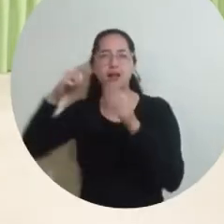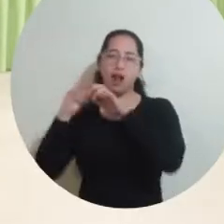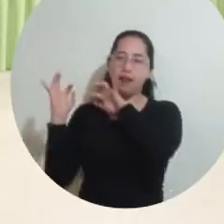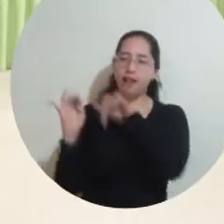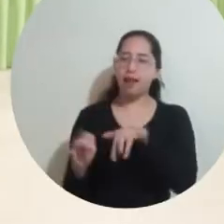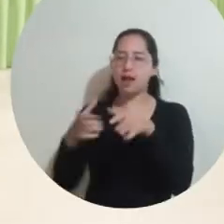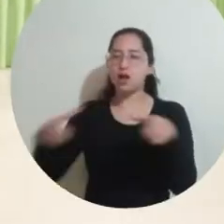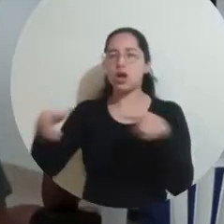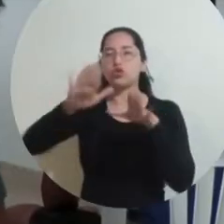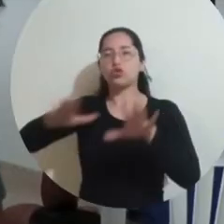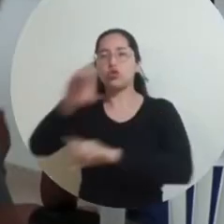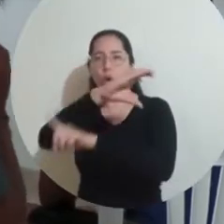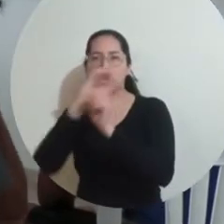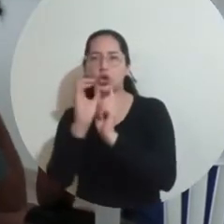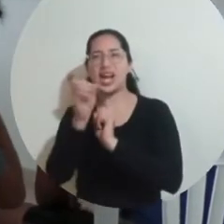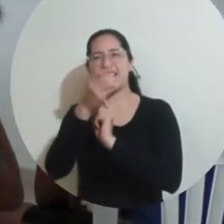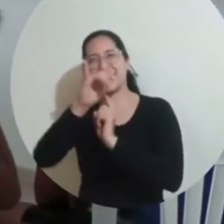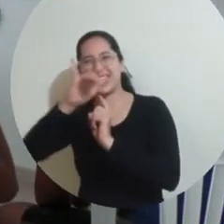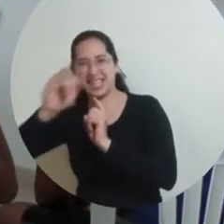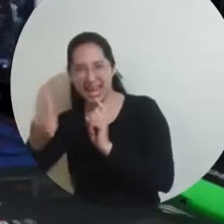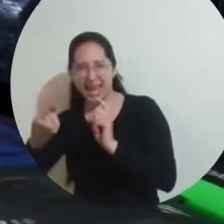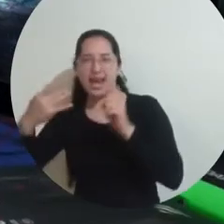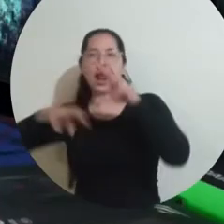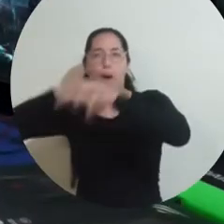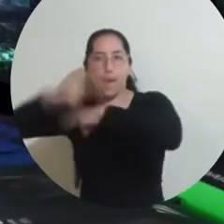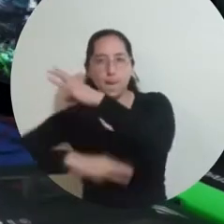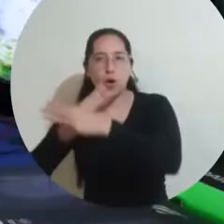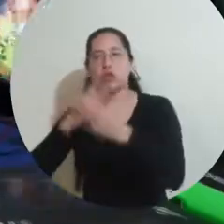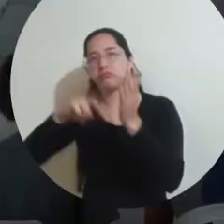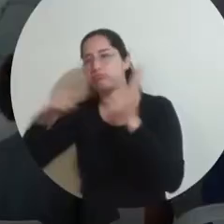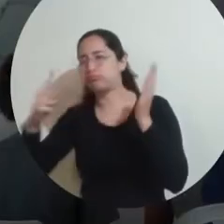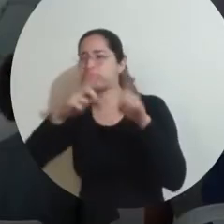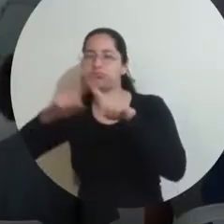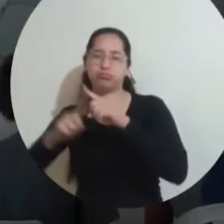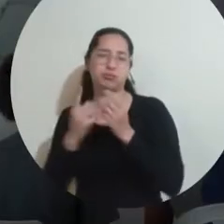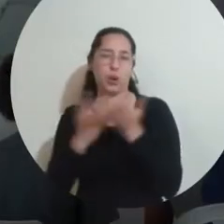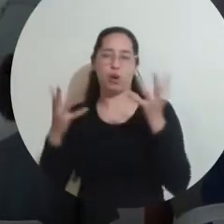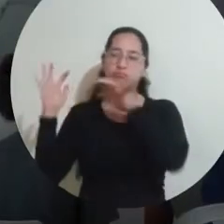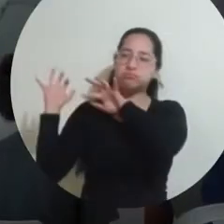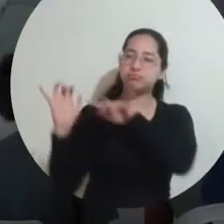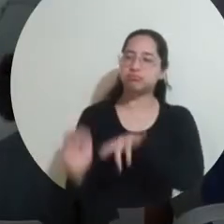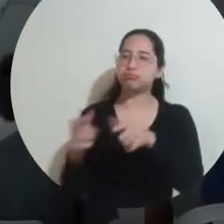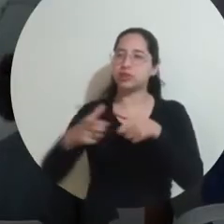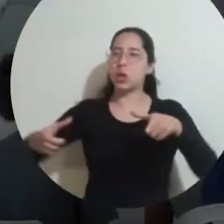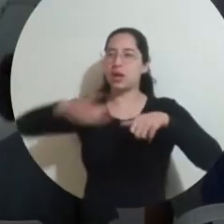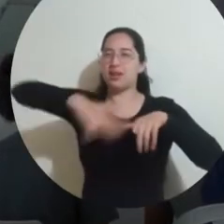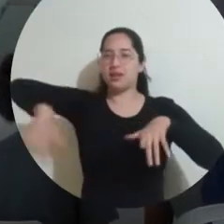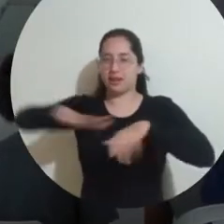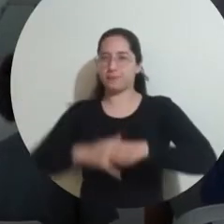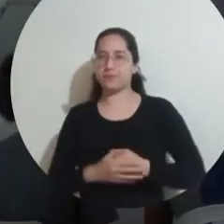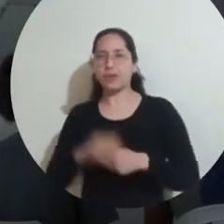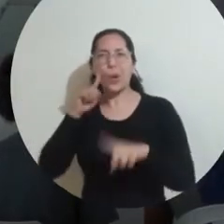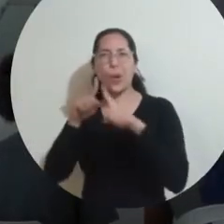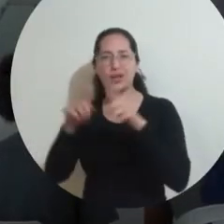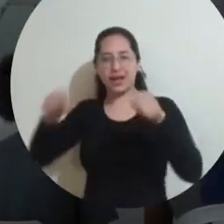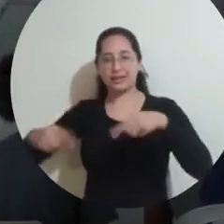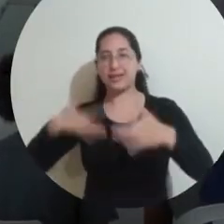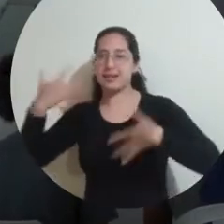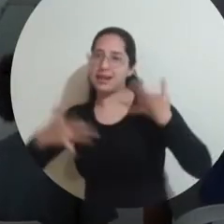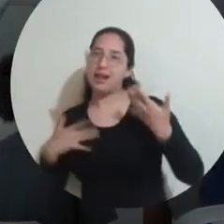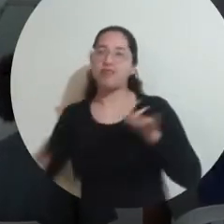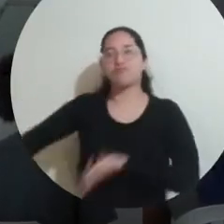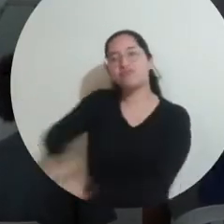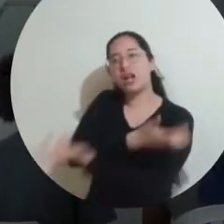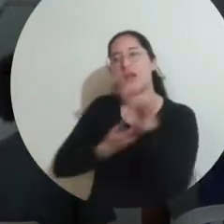reunieron a interesados en la cultura geek, la tecnología y el mundo electrónico. El fin es poder traer diversión,